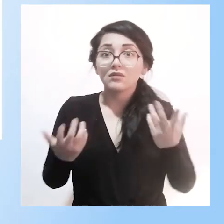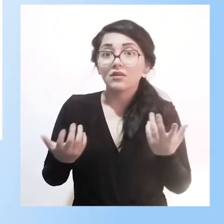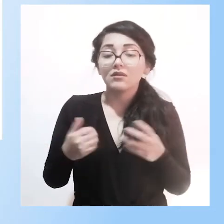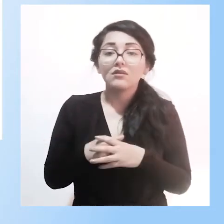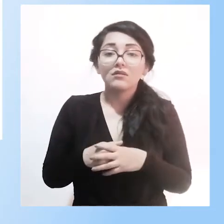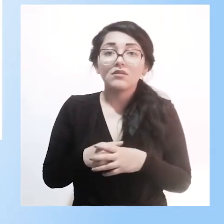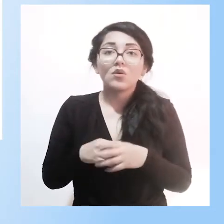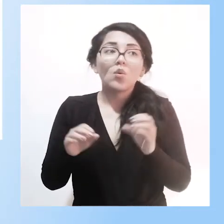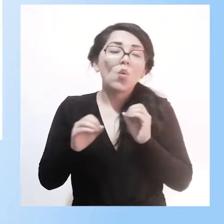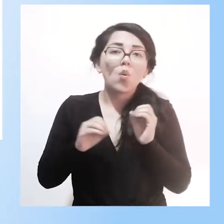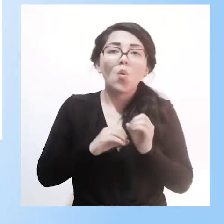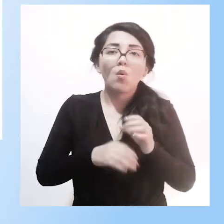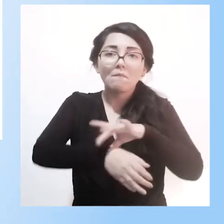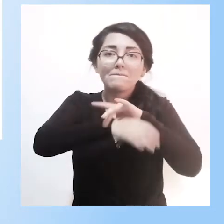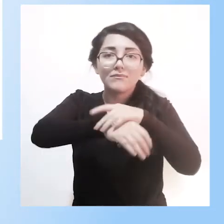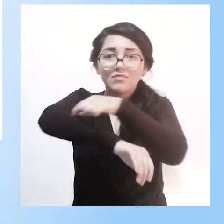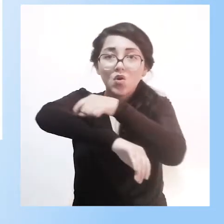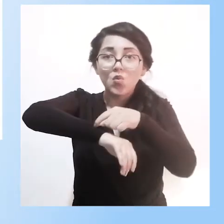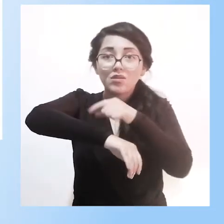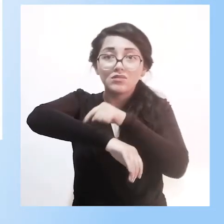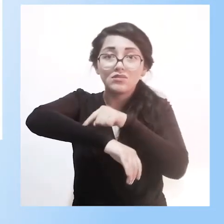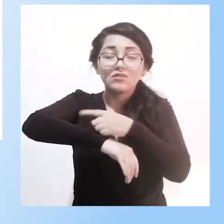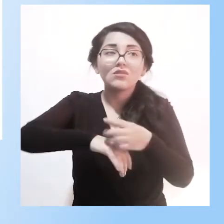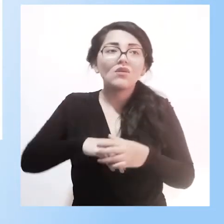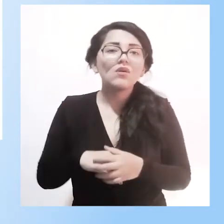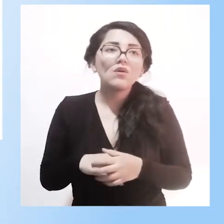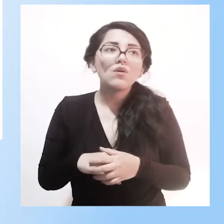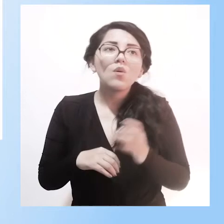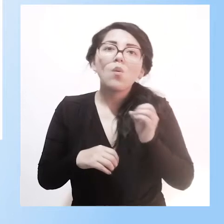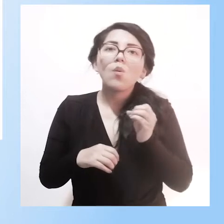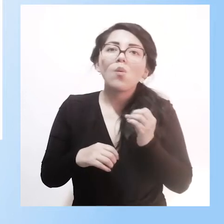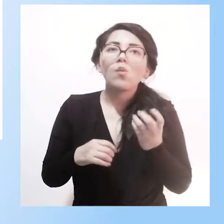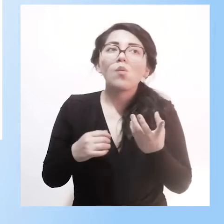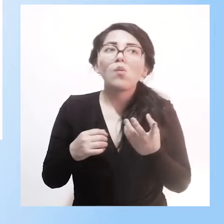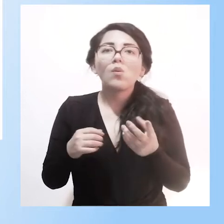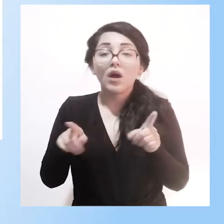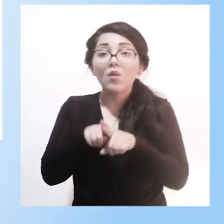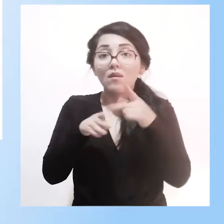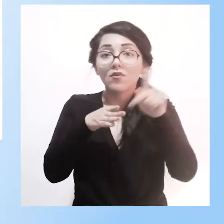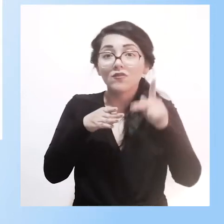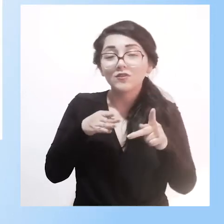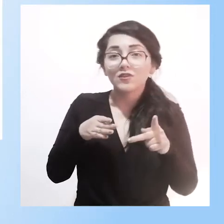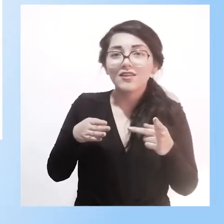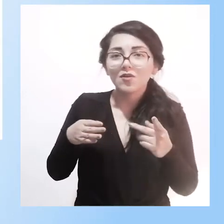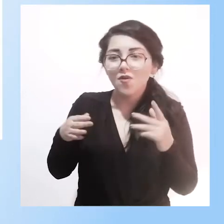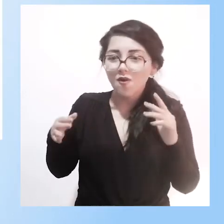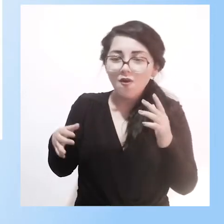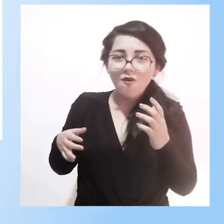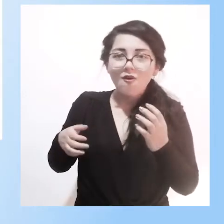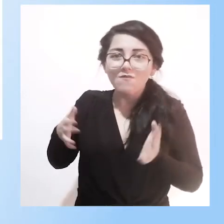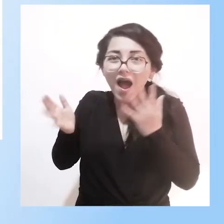traumatólogos y animadores en la expresión del arte